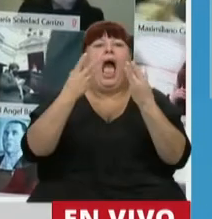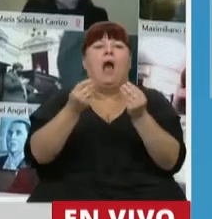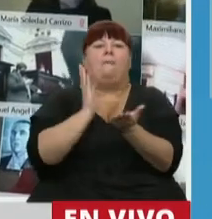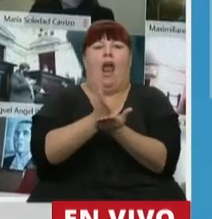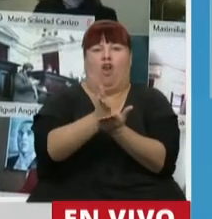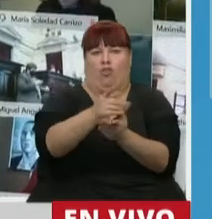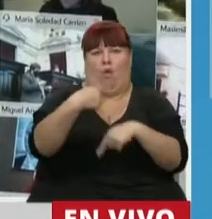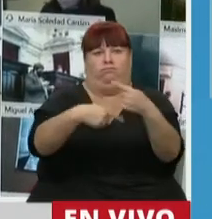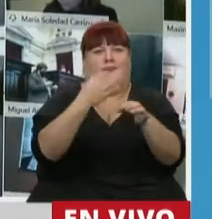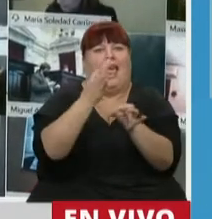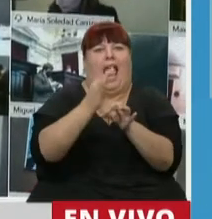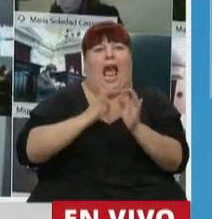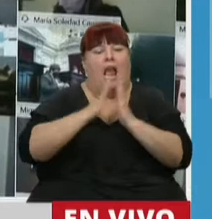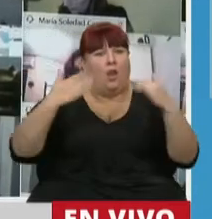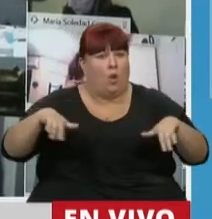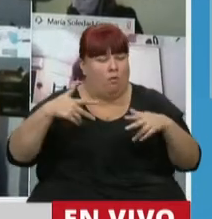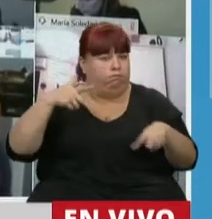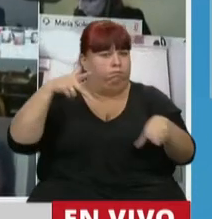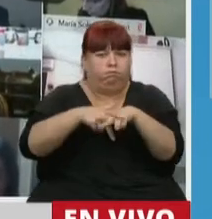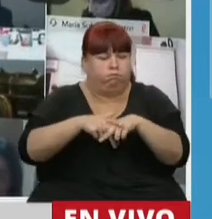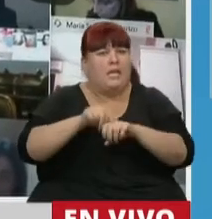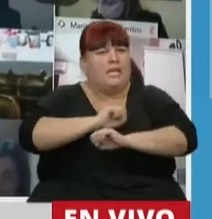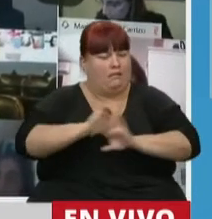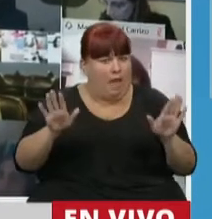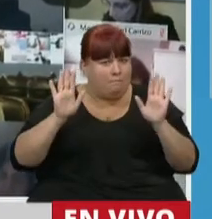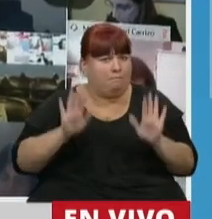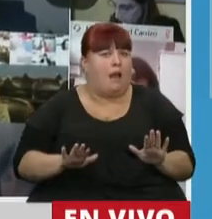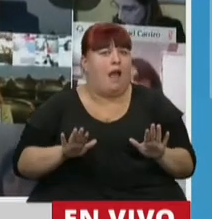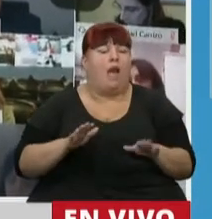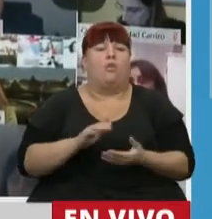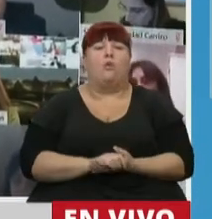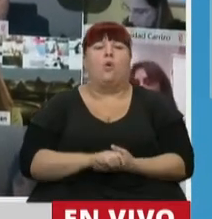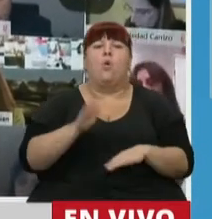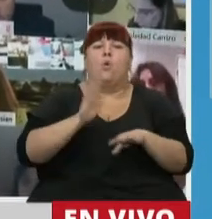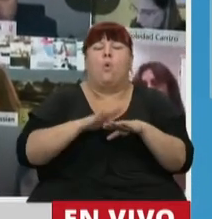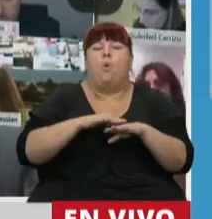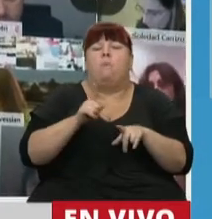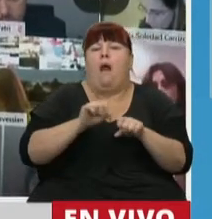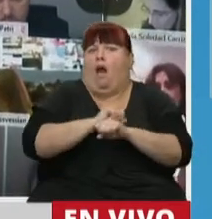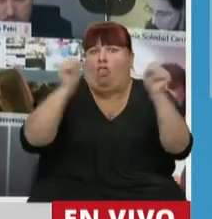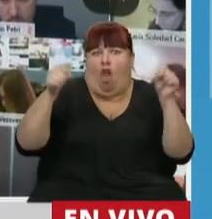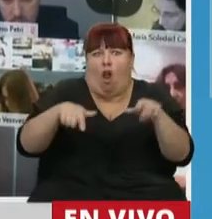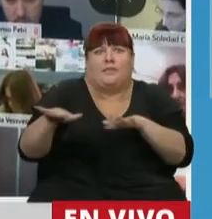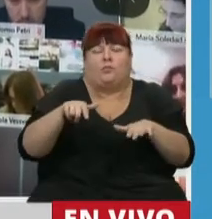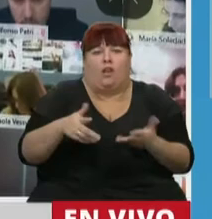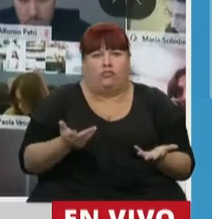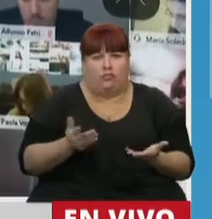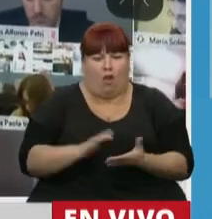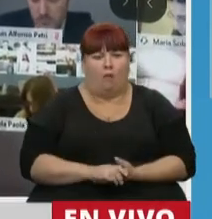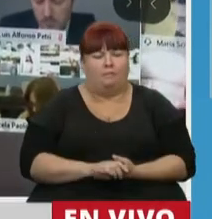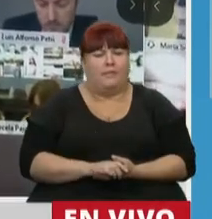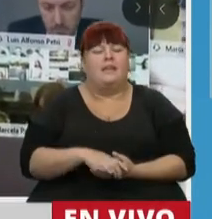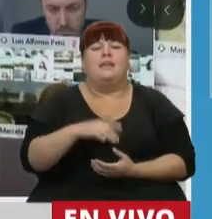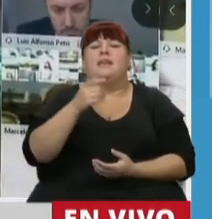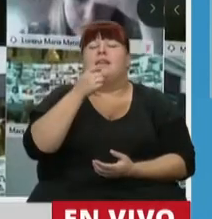continuidad de un año escolar que se vio fuertemente impactado por una imprevista situación. Sería